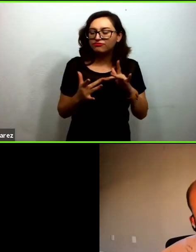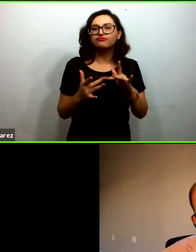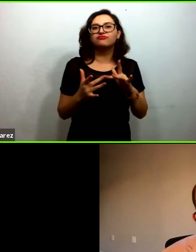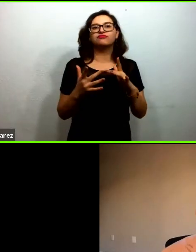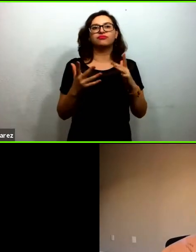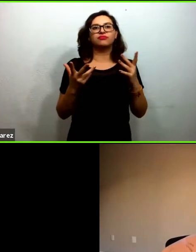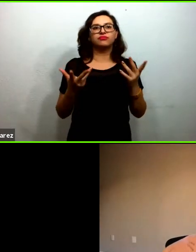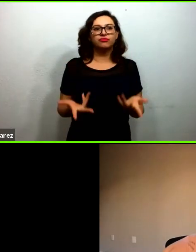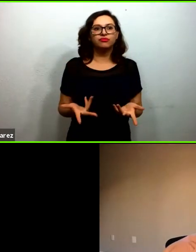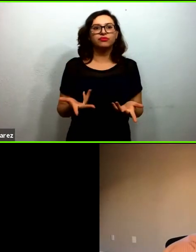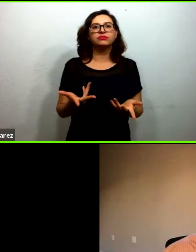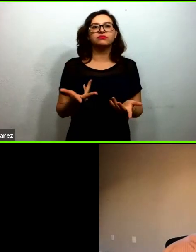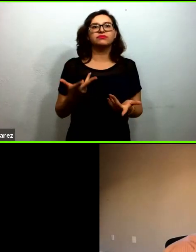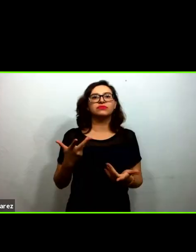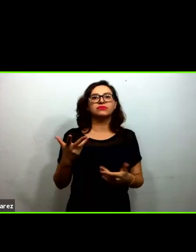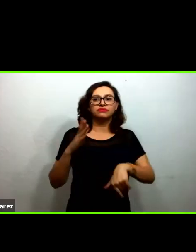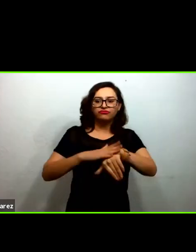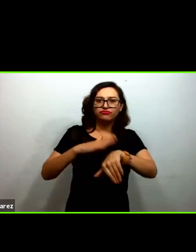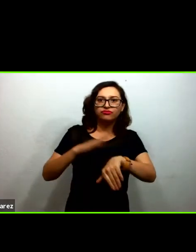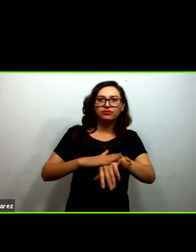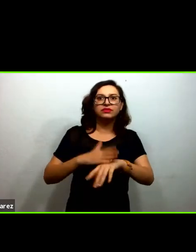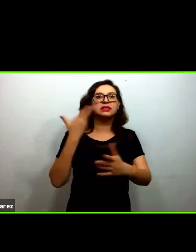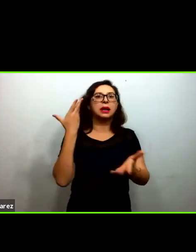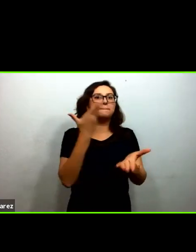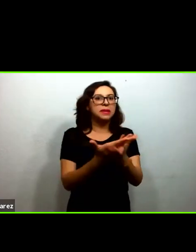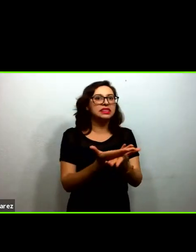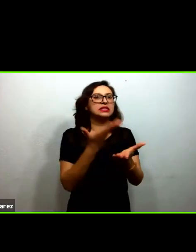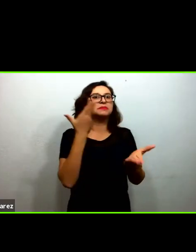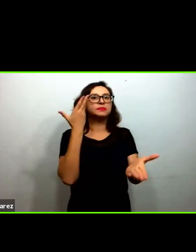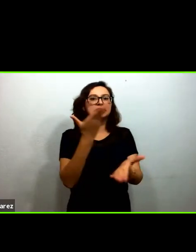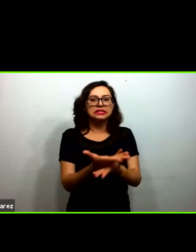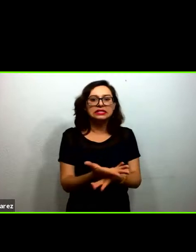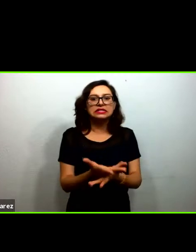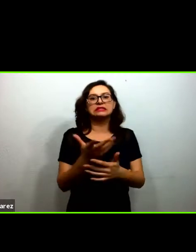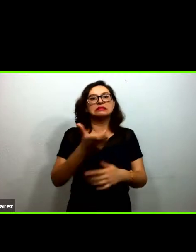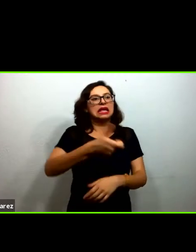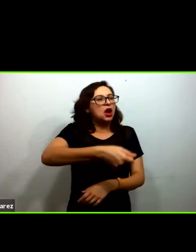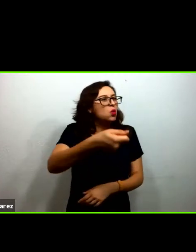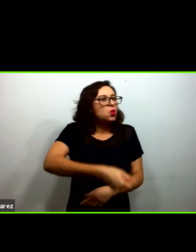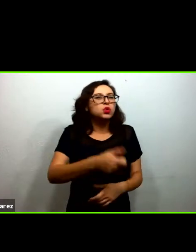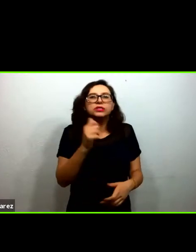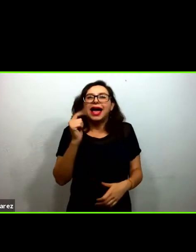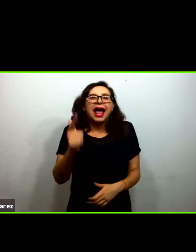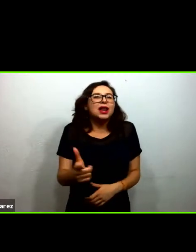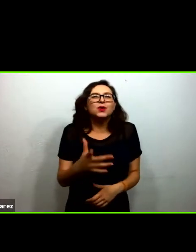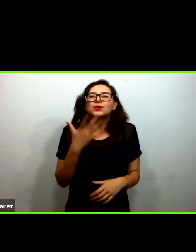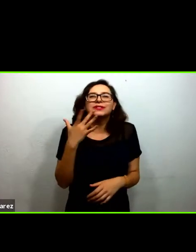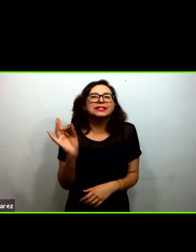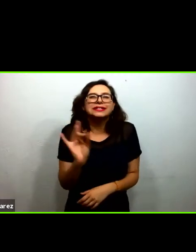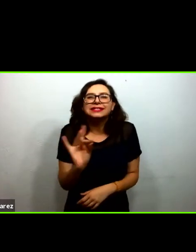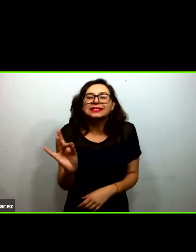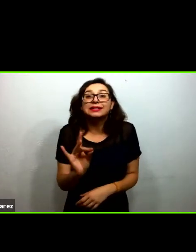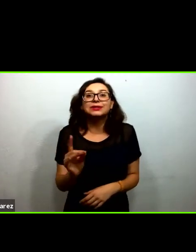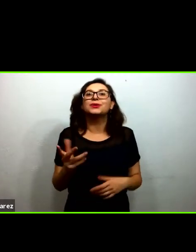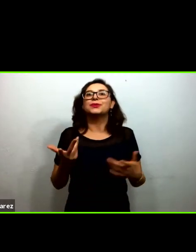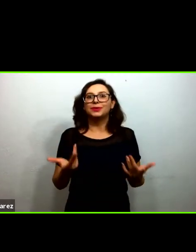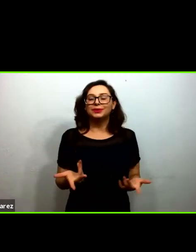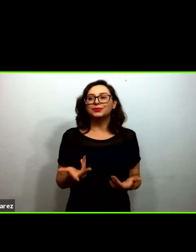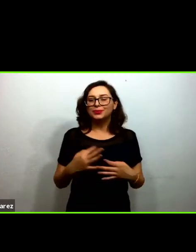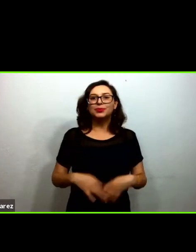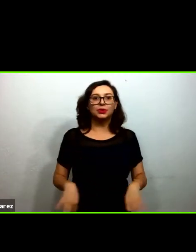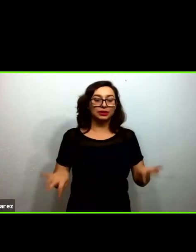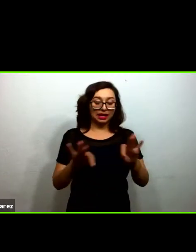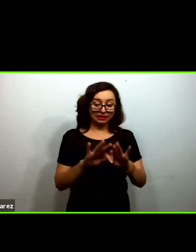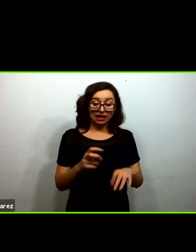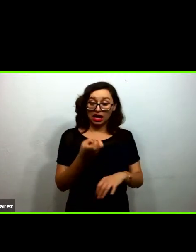a enviar solicitudes de saludos por ejemplo y un elemento más y ya con